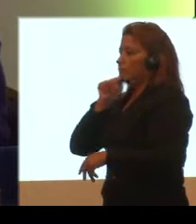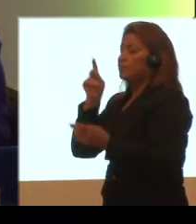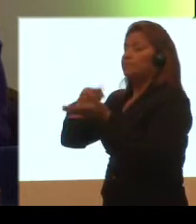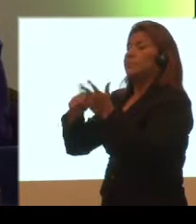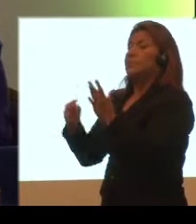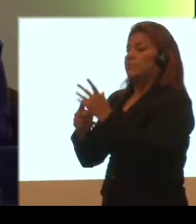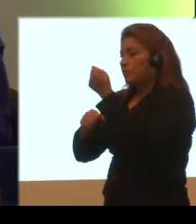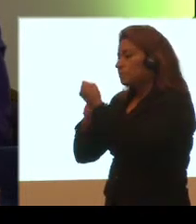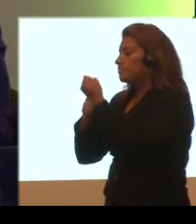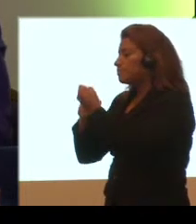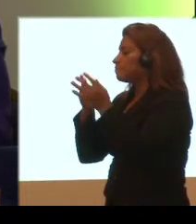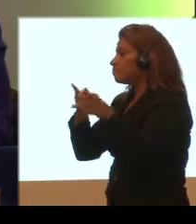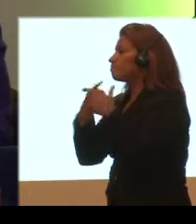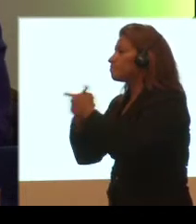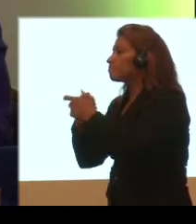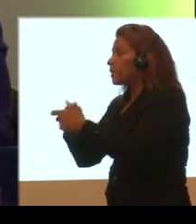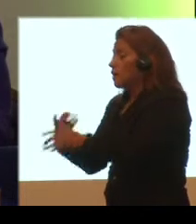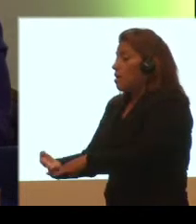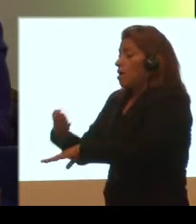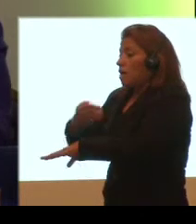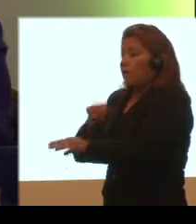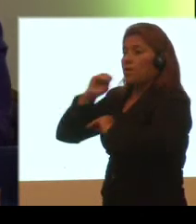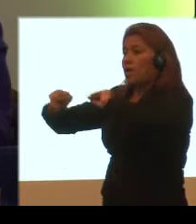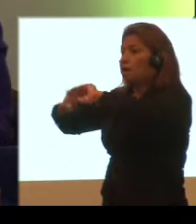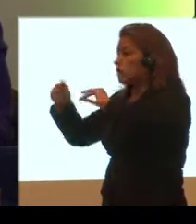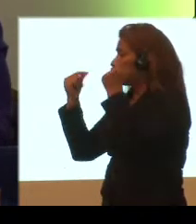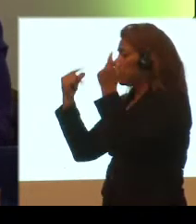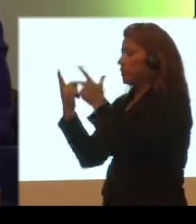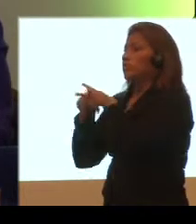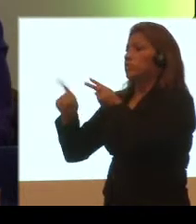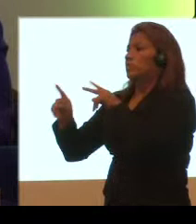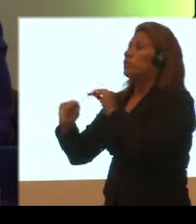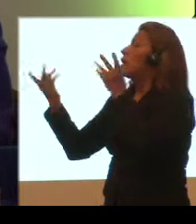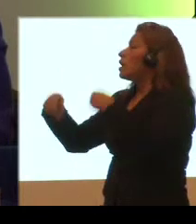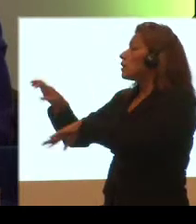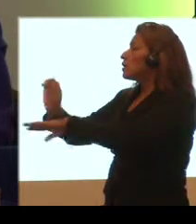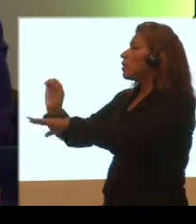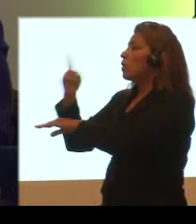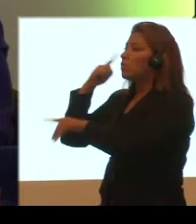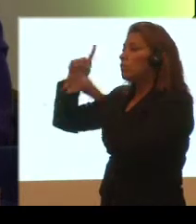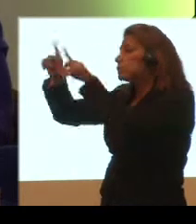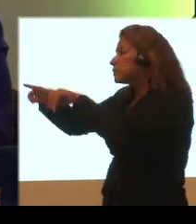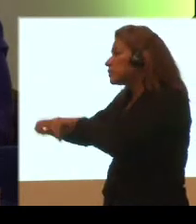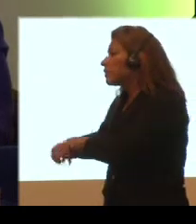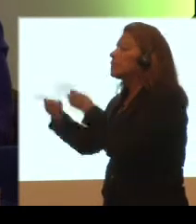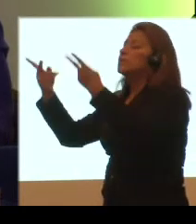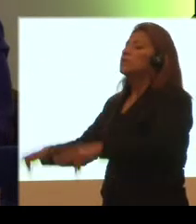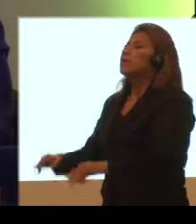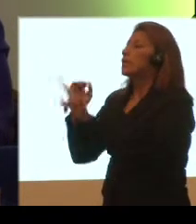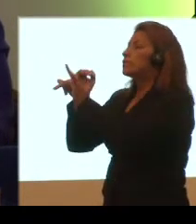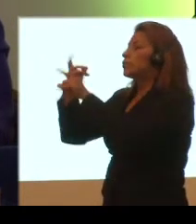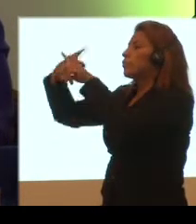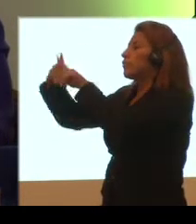Implementar sistemas de alerta oportunas y tempranas para todas las amenazas identificadas en el Ecuador, así como la articulación entre los